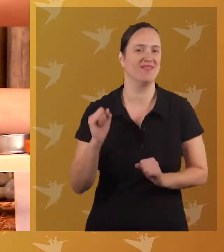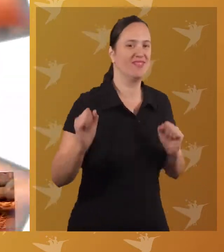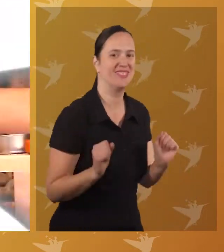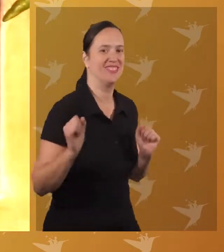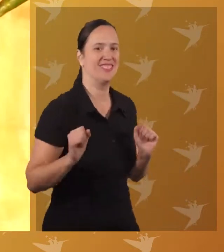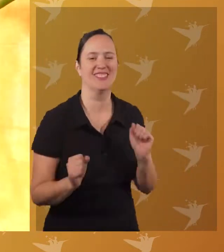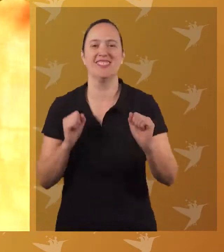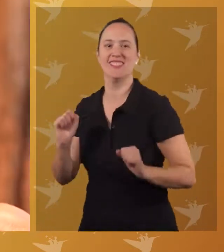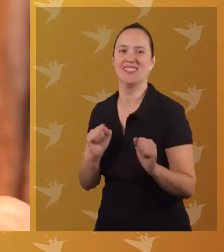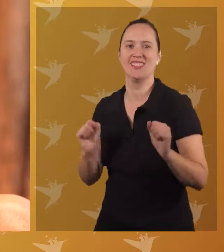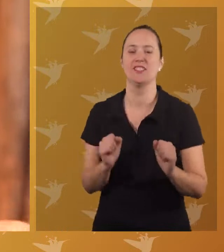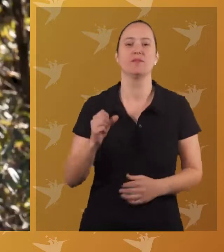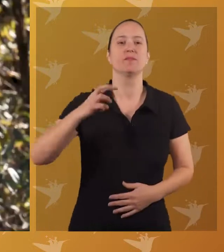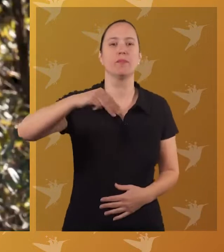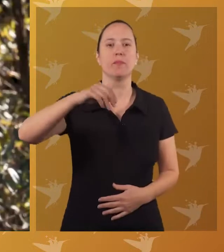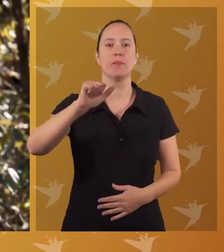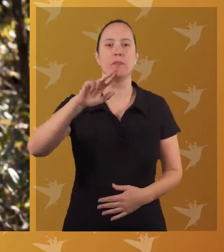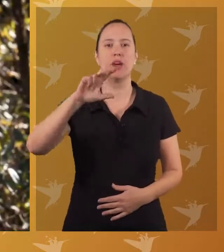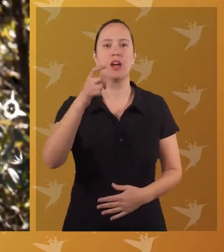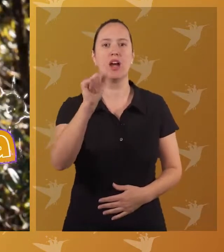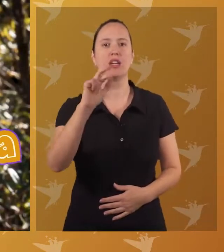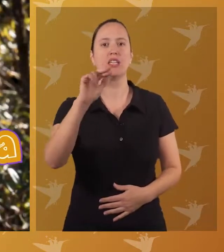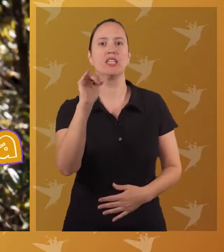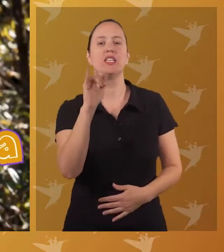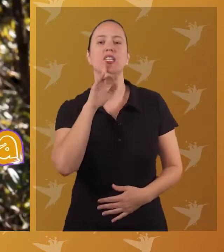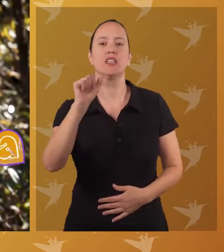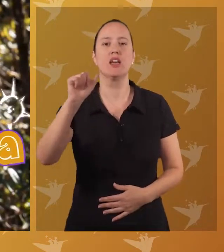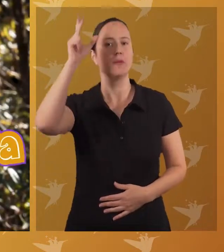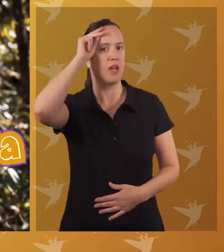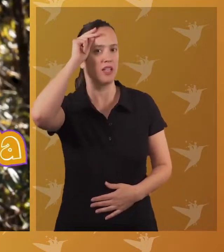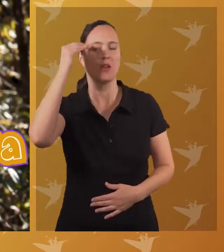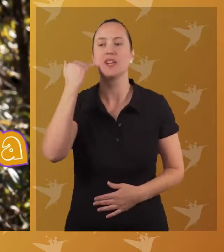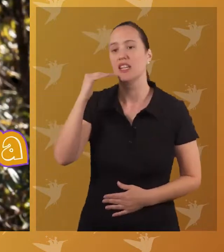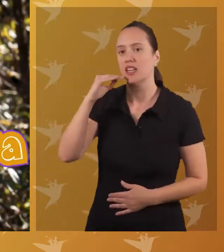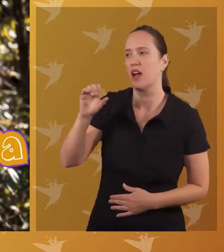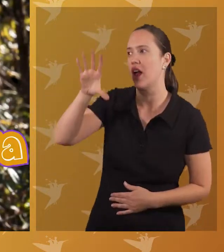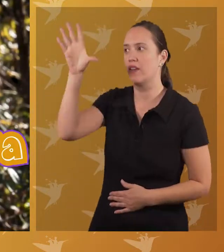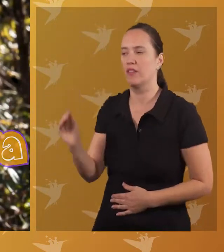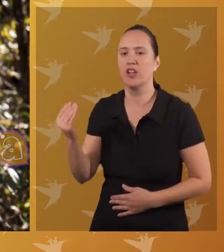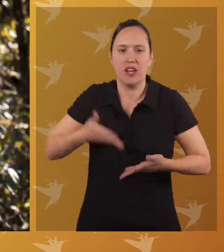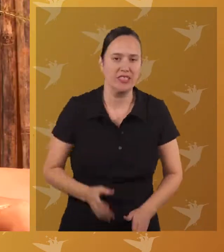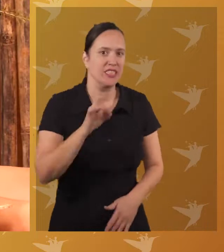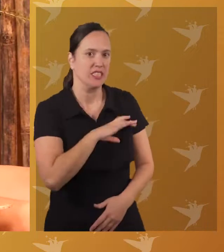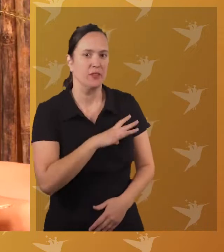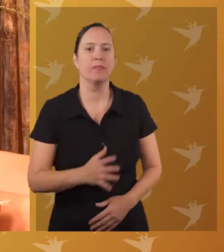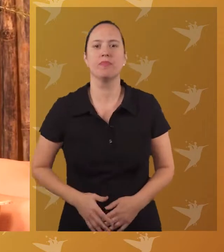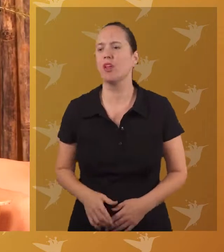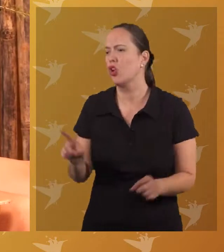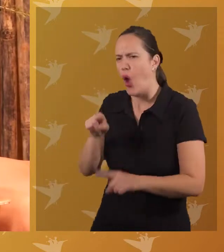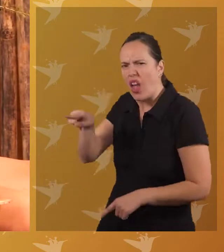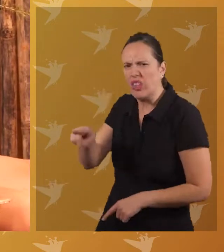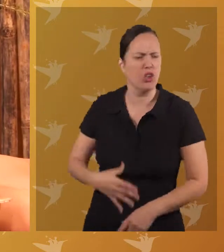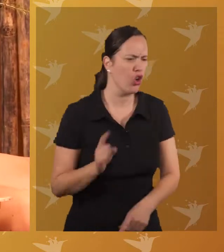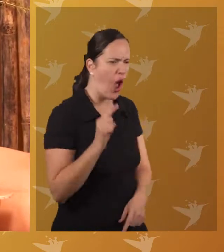tienen piel morena y cabello rizado. Margarita, una niña afro-chilena. Capítulo 2. Esclavitud en América. Ahora te toca